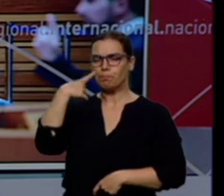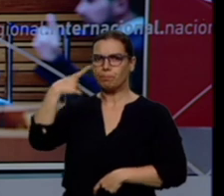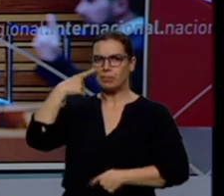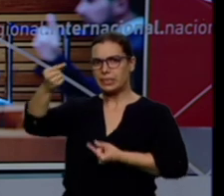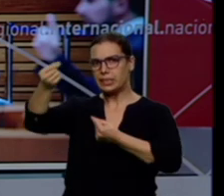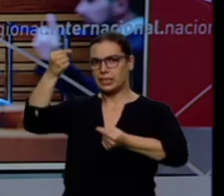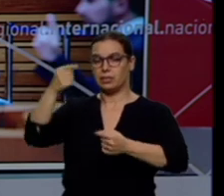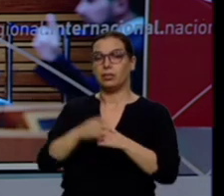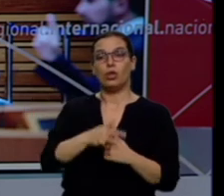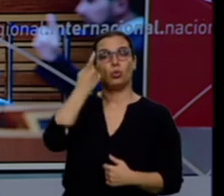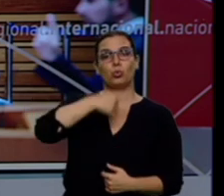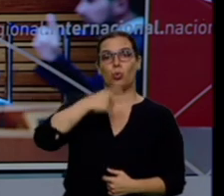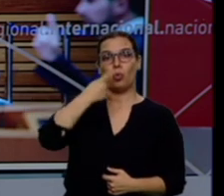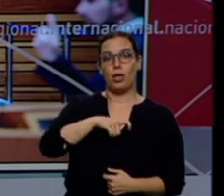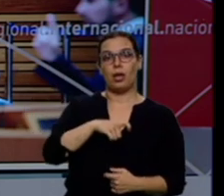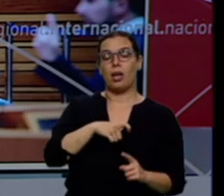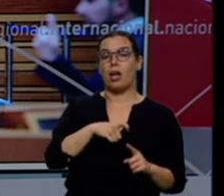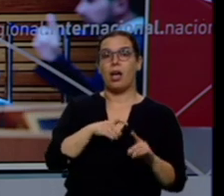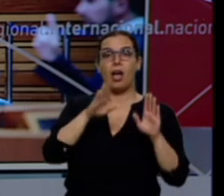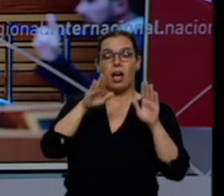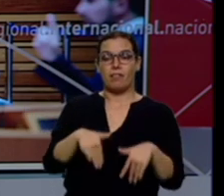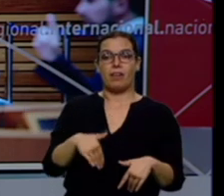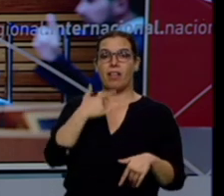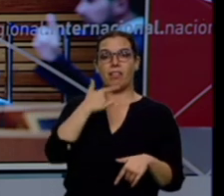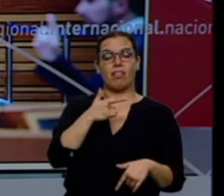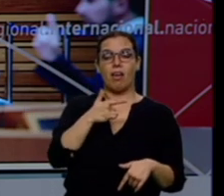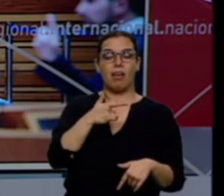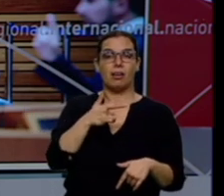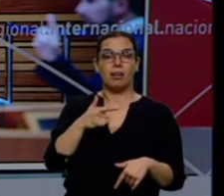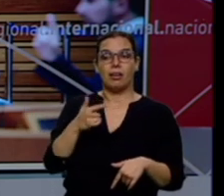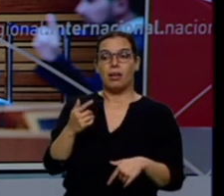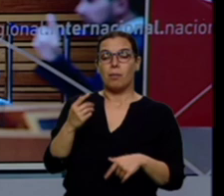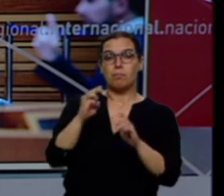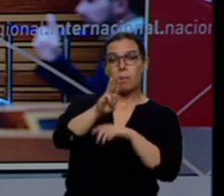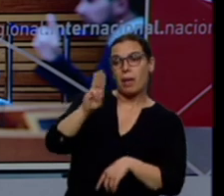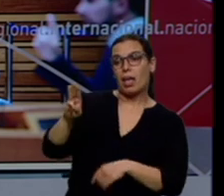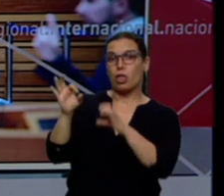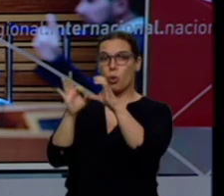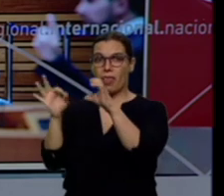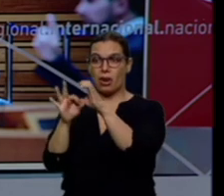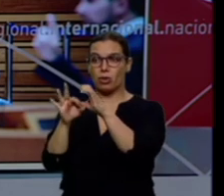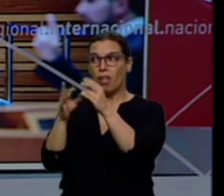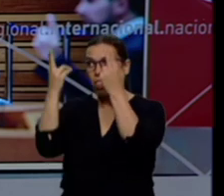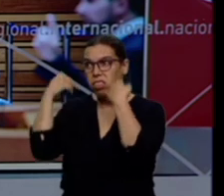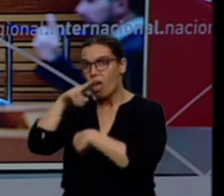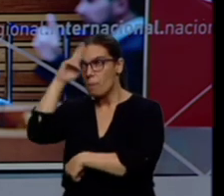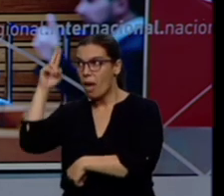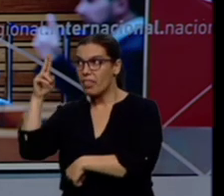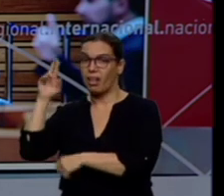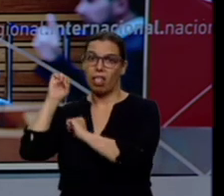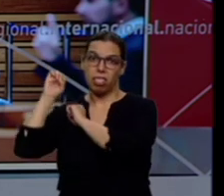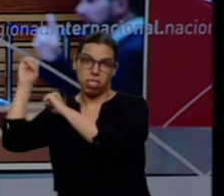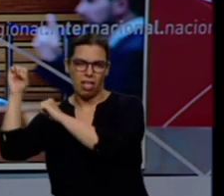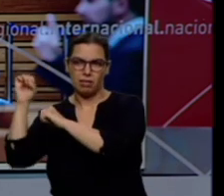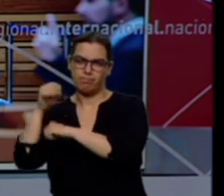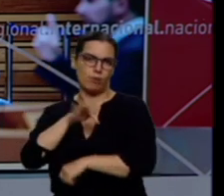PP y Ciudadanos que hayan convertido a la comunidad, dicen, en una colonia de Madrid. Considera que las medidas expuestas no sirven de nada y que el nuevo